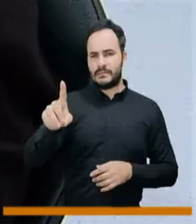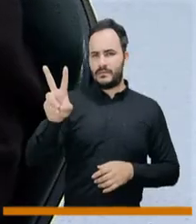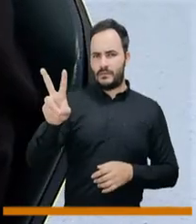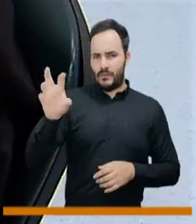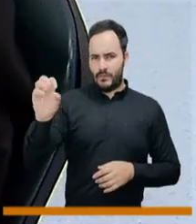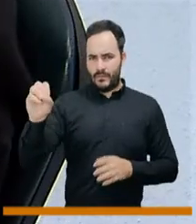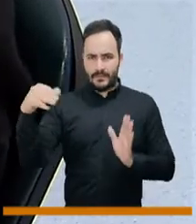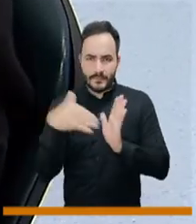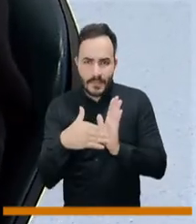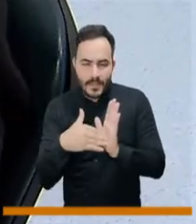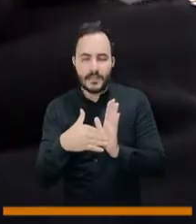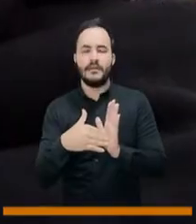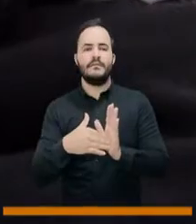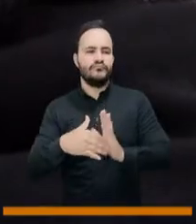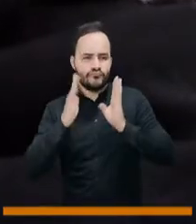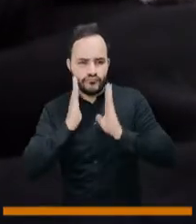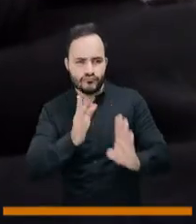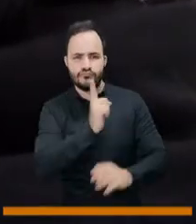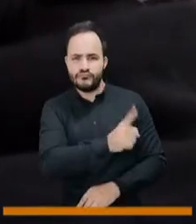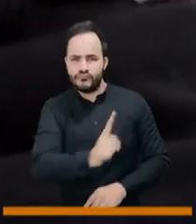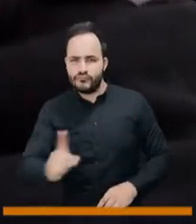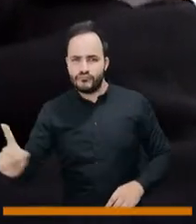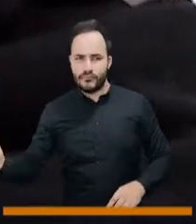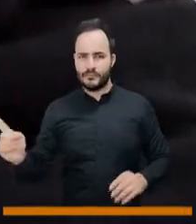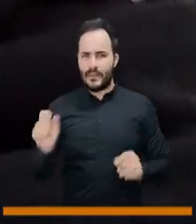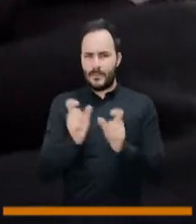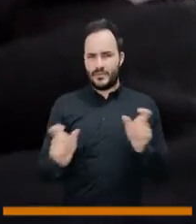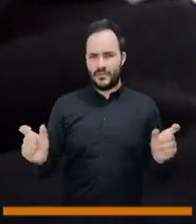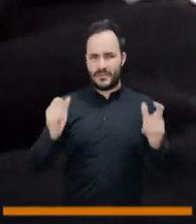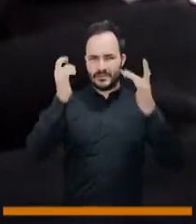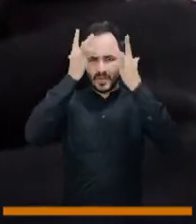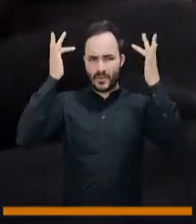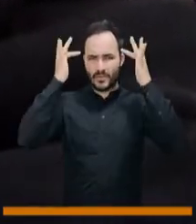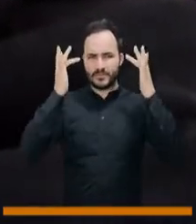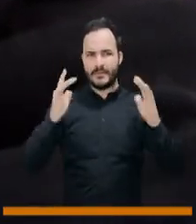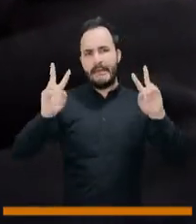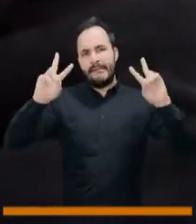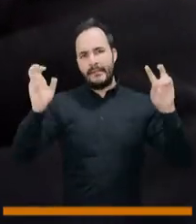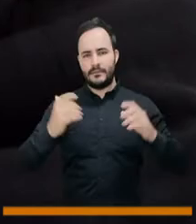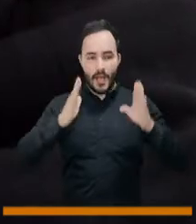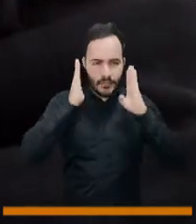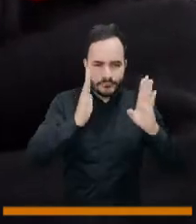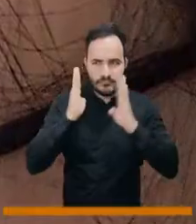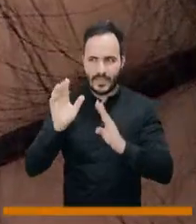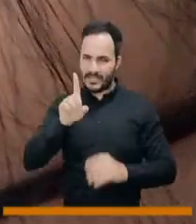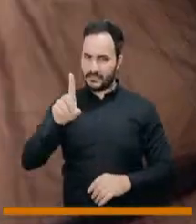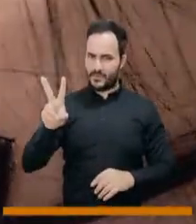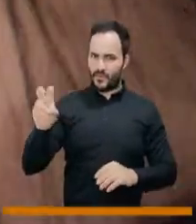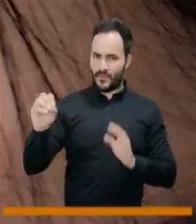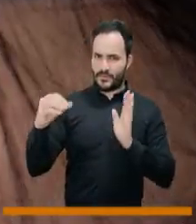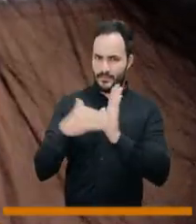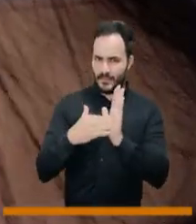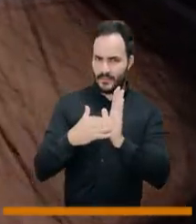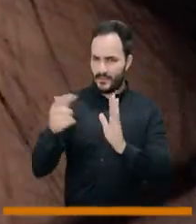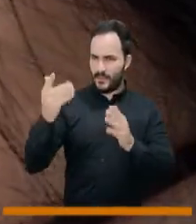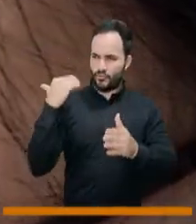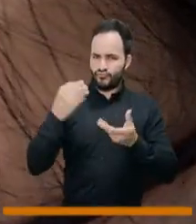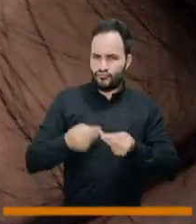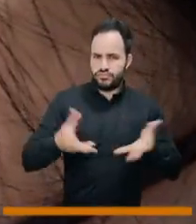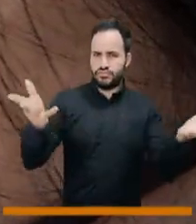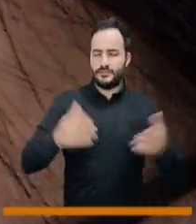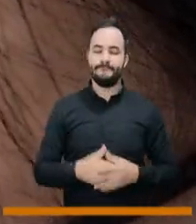son 120 mil atenciones en salud mental, por lo menos eso fue lo que presentaron en su balance de gestión.